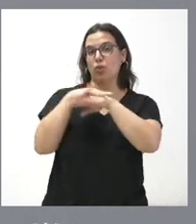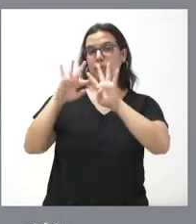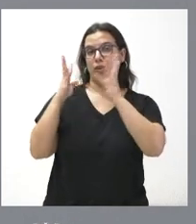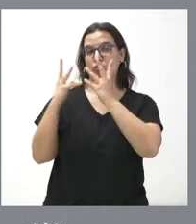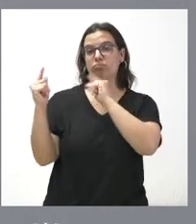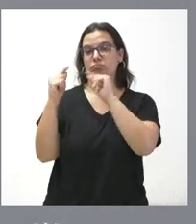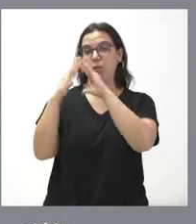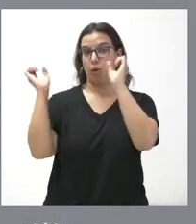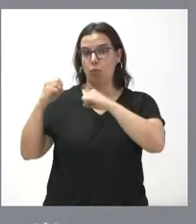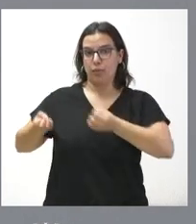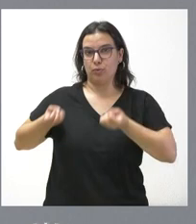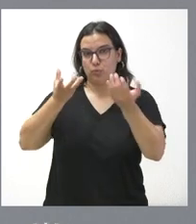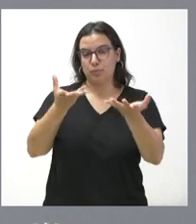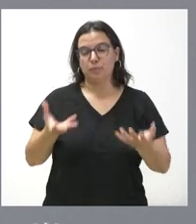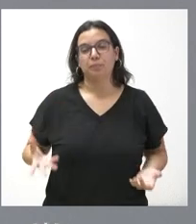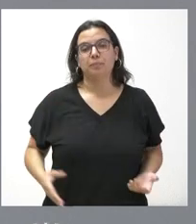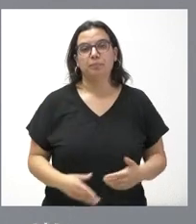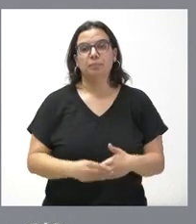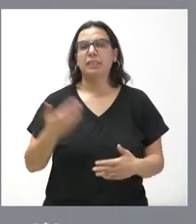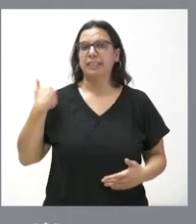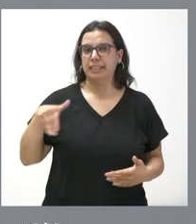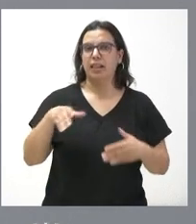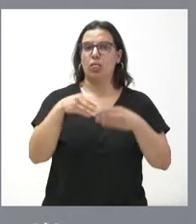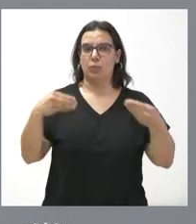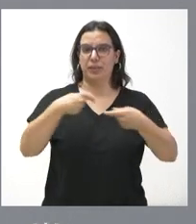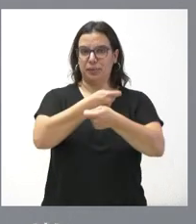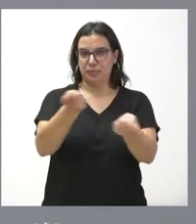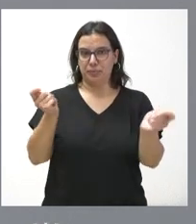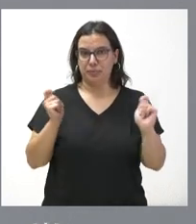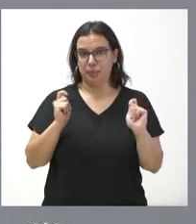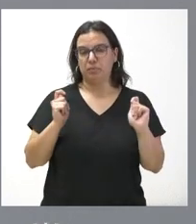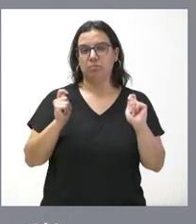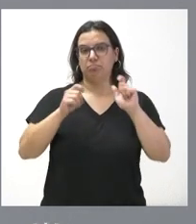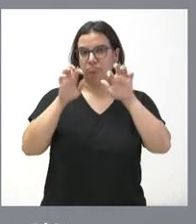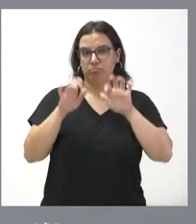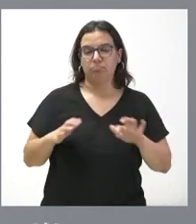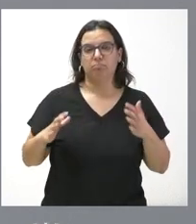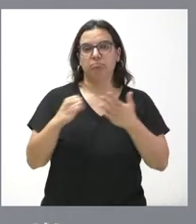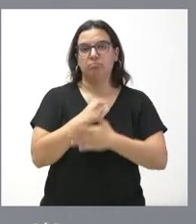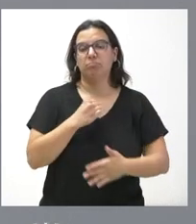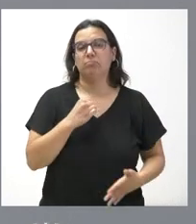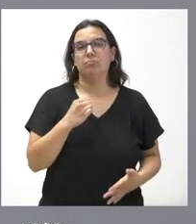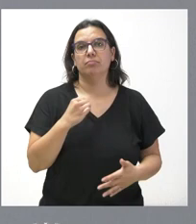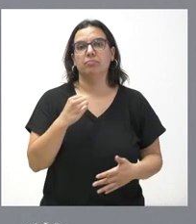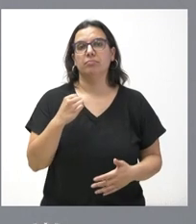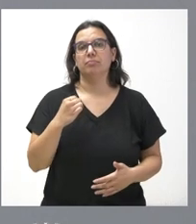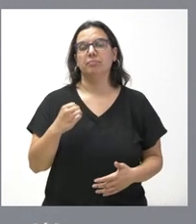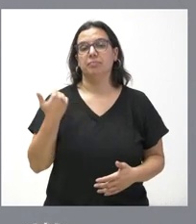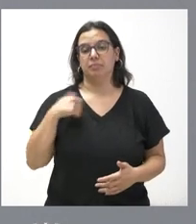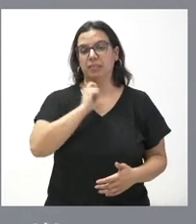Gobierno. Lo tienen ustedes en la documentación que les ha sido